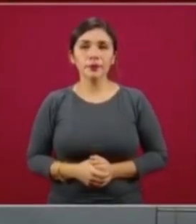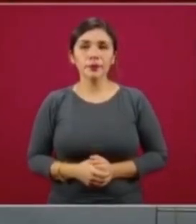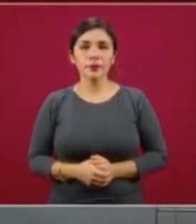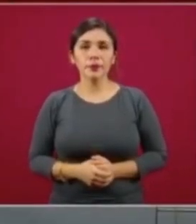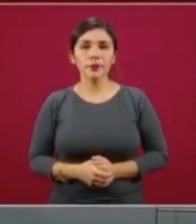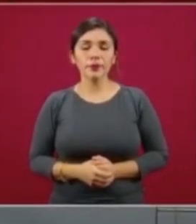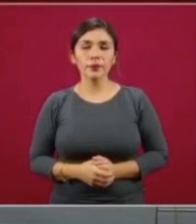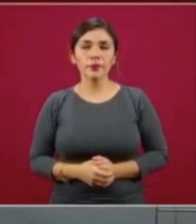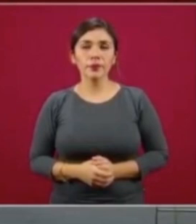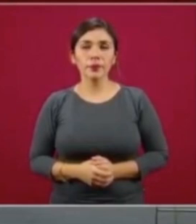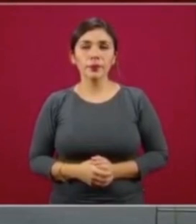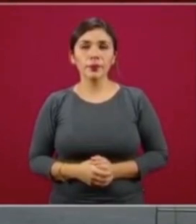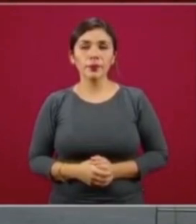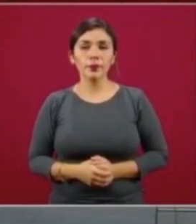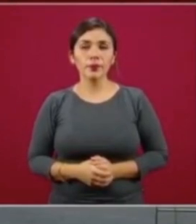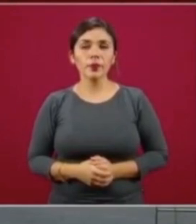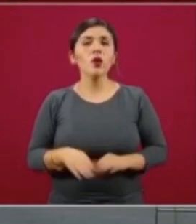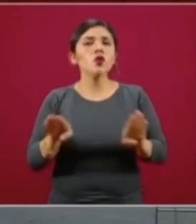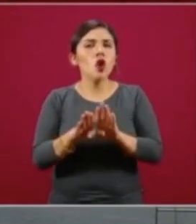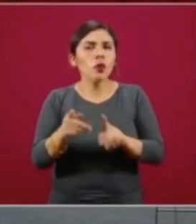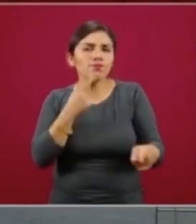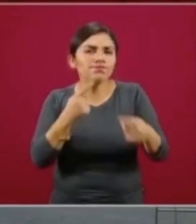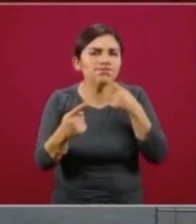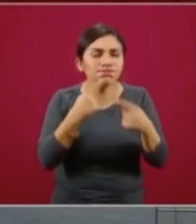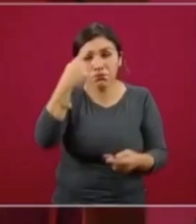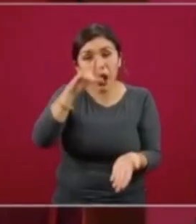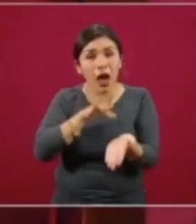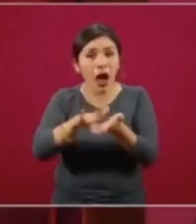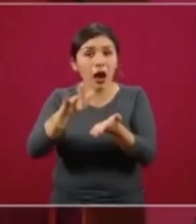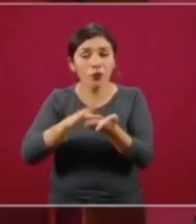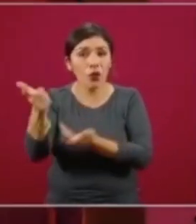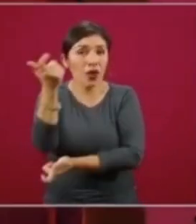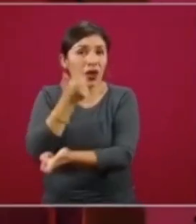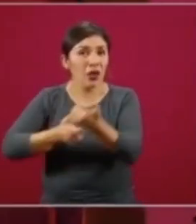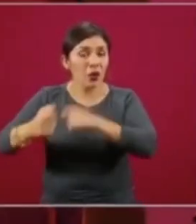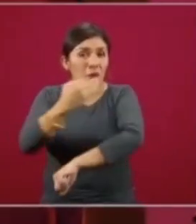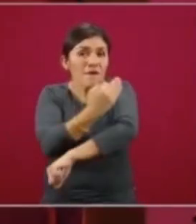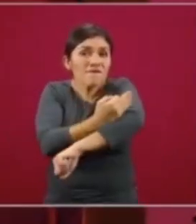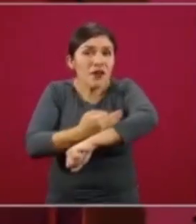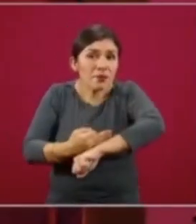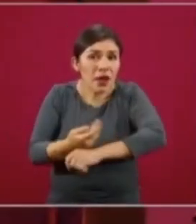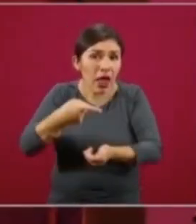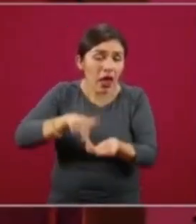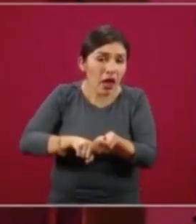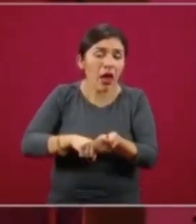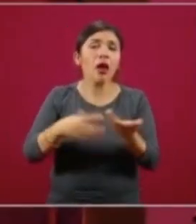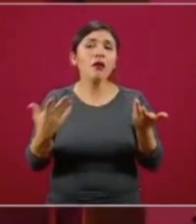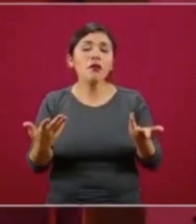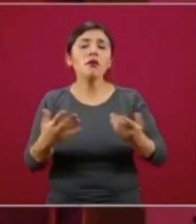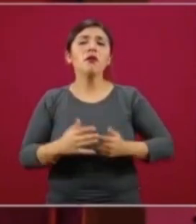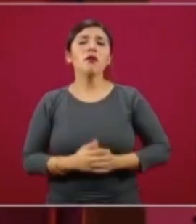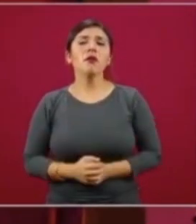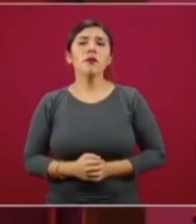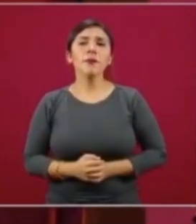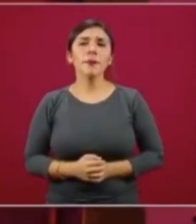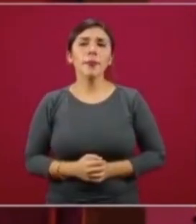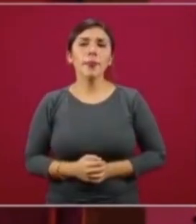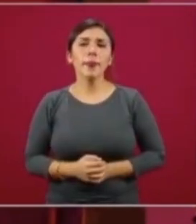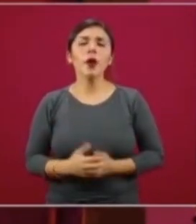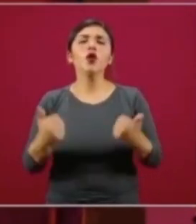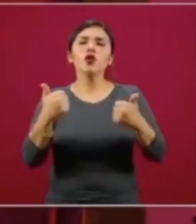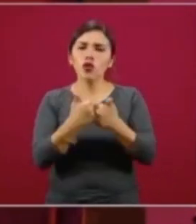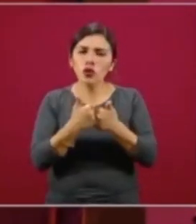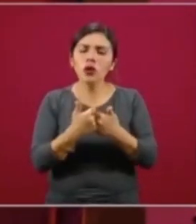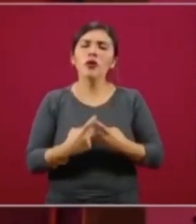Se generó una estrategia de apoyo a la economía familiar conforme la